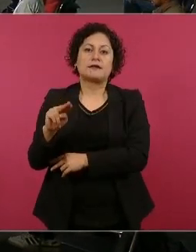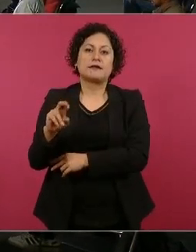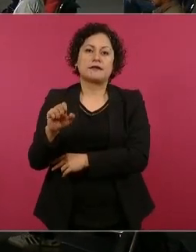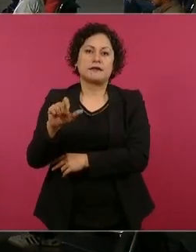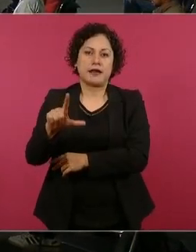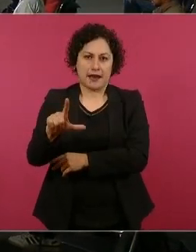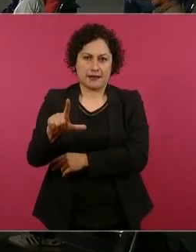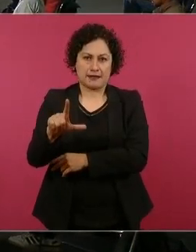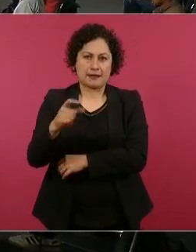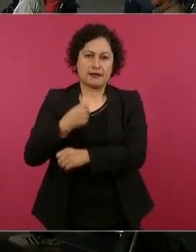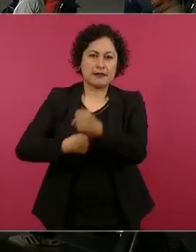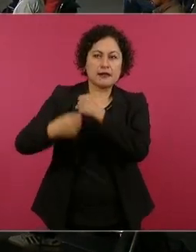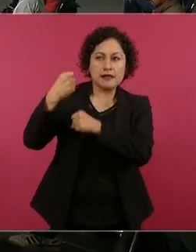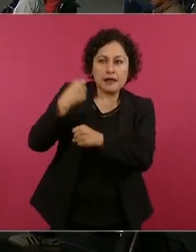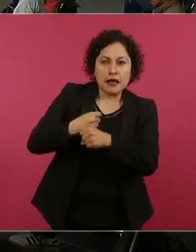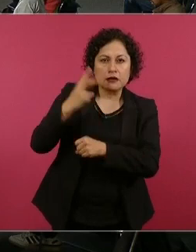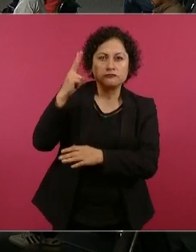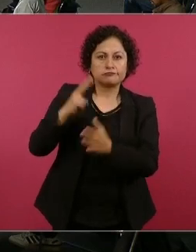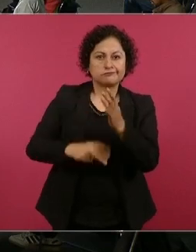en el 2006,